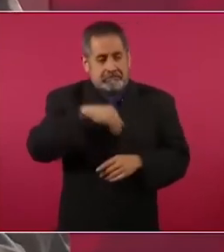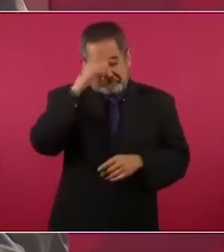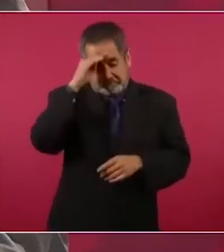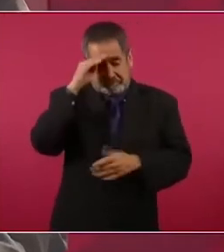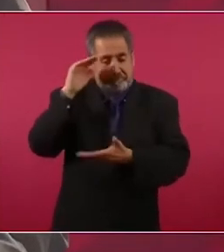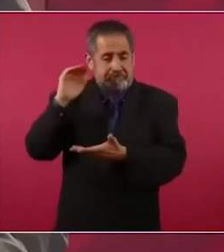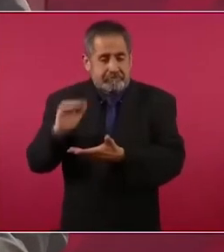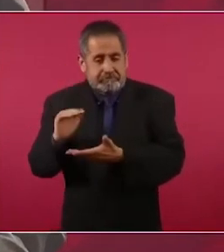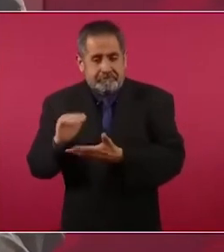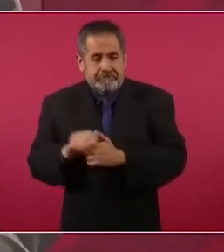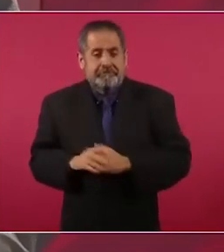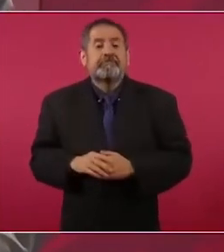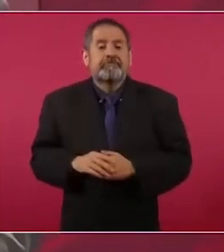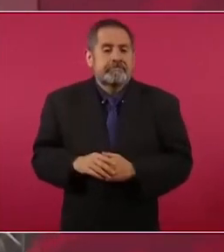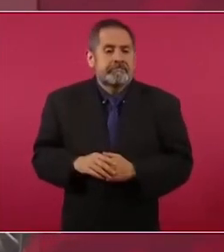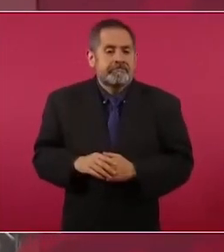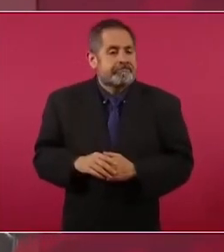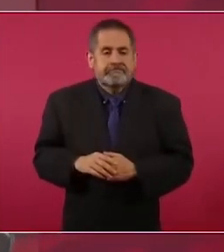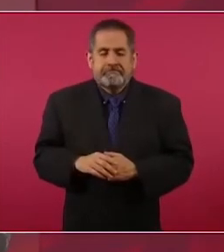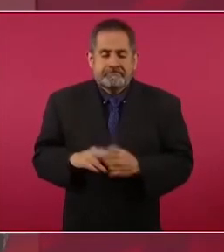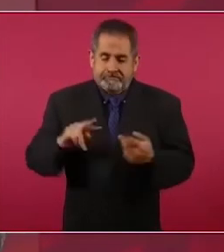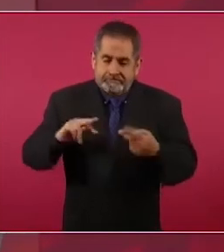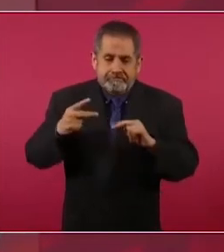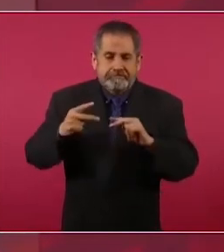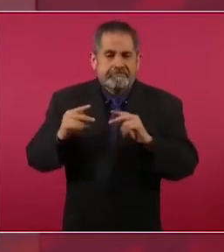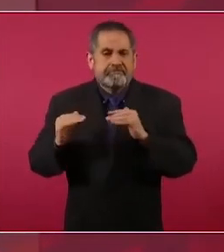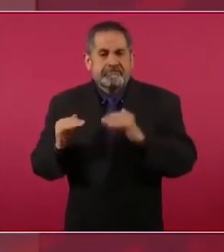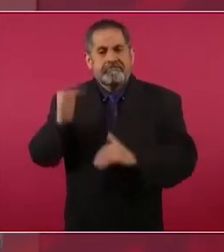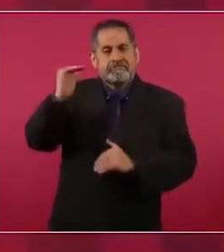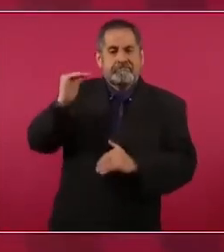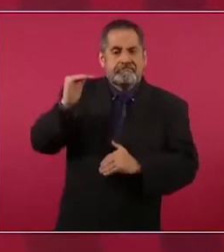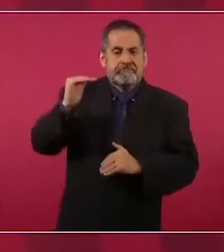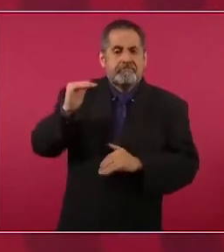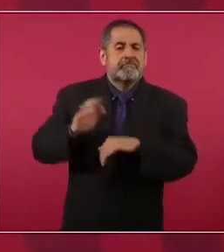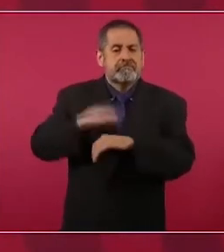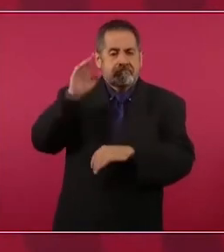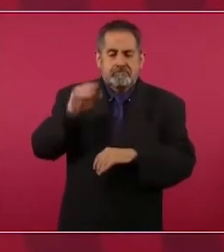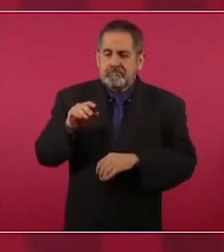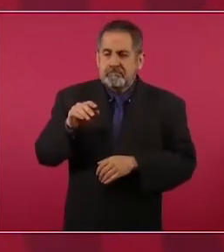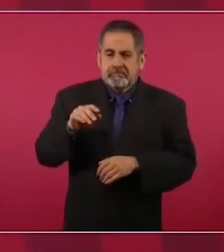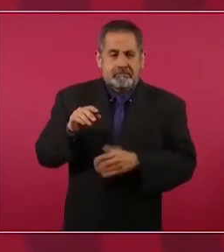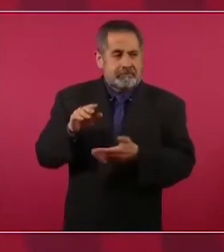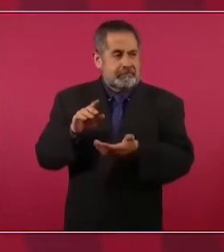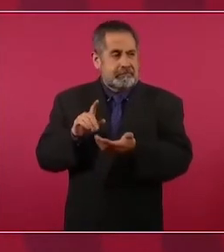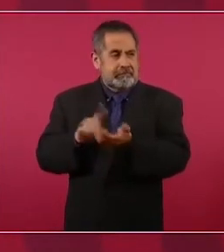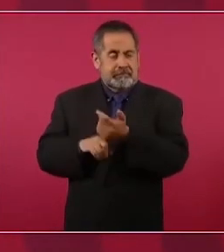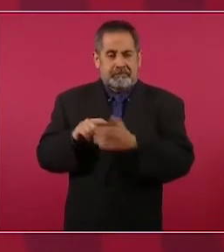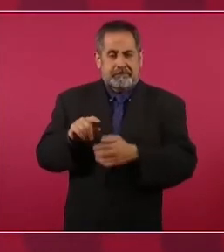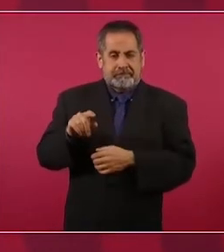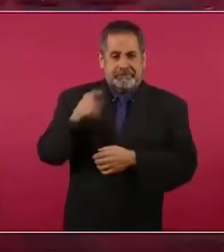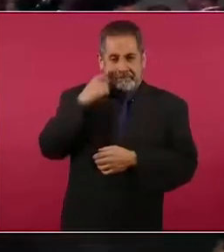pues, ¿qué creen que pasó? ¿Aumentó? ¿Dos? A ver, ¿por qué no la pones la de ayer?